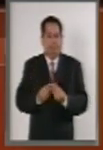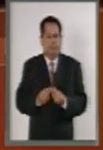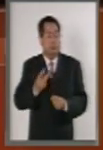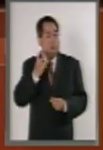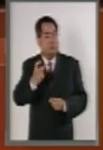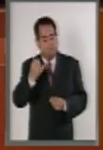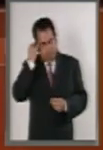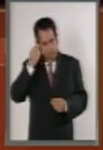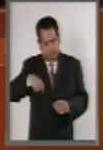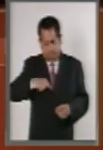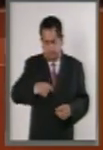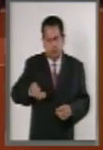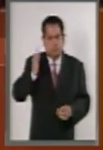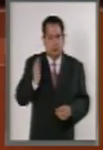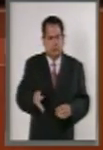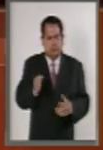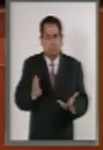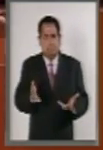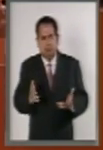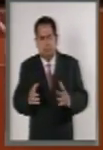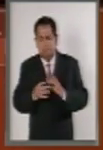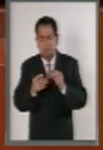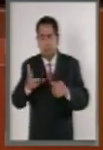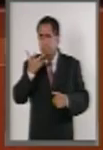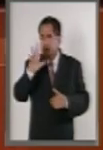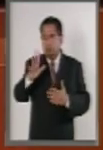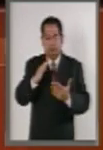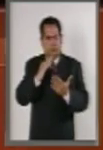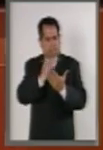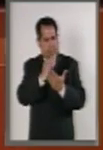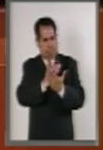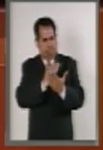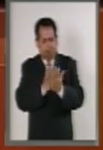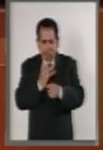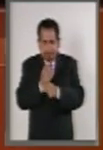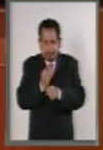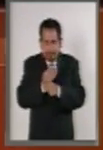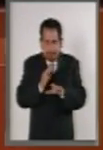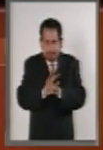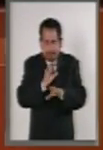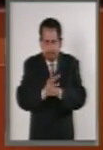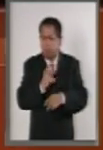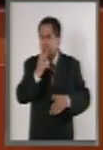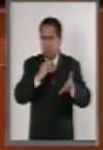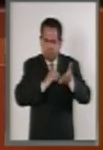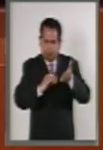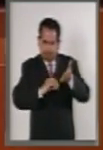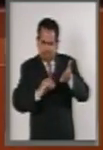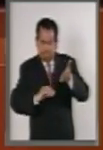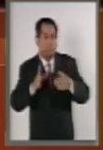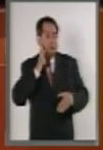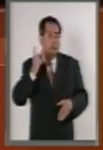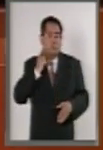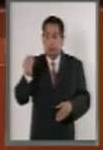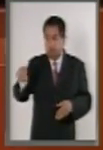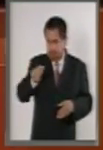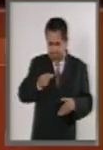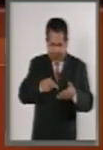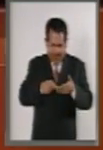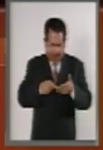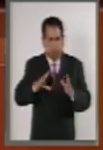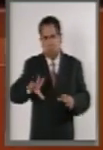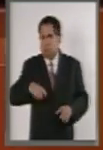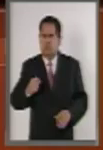por eso que aceptamos estas diez modificaciones a los artículos y a los dos transitorios por la Cámara de Diputados, porque es un gran